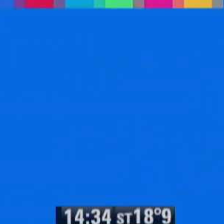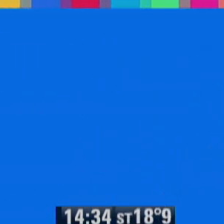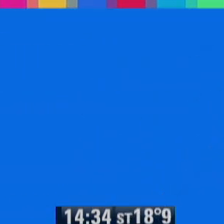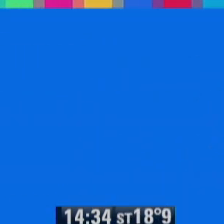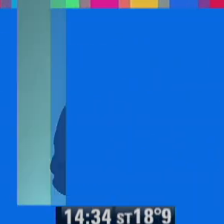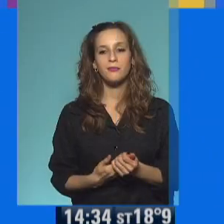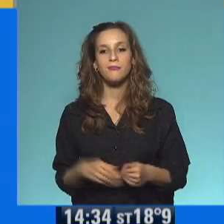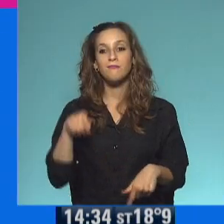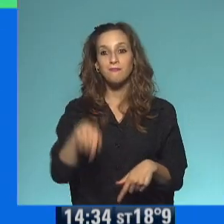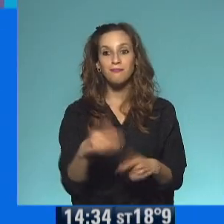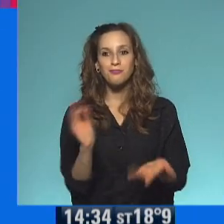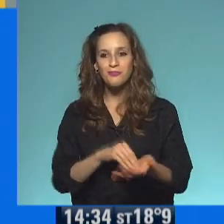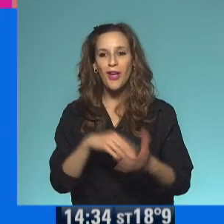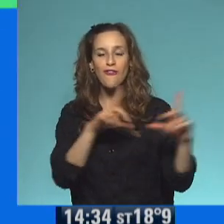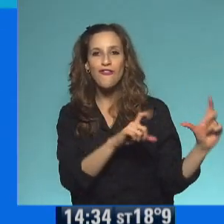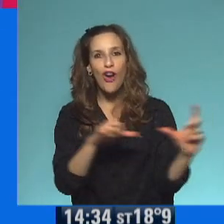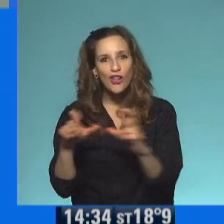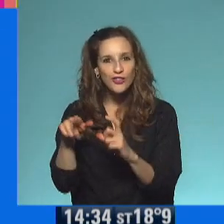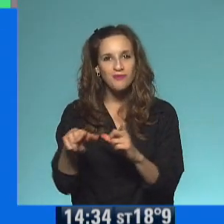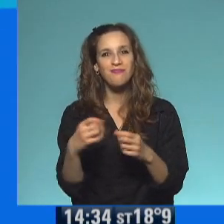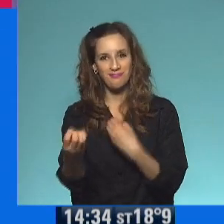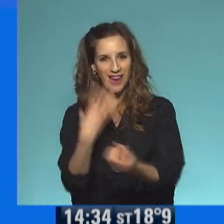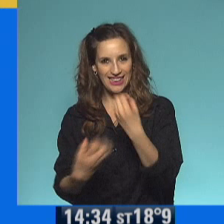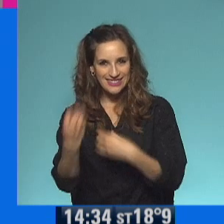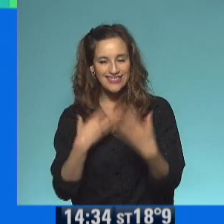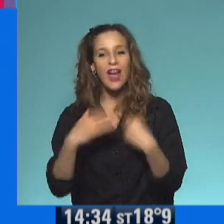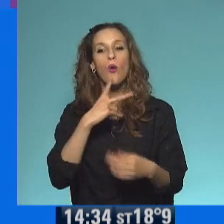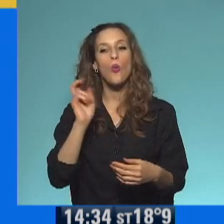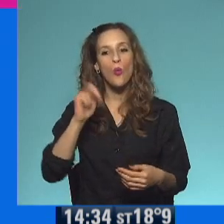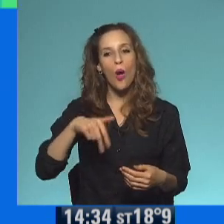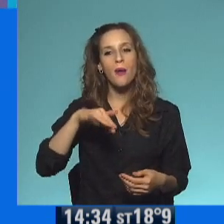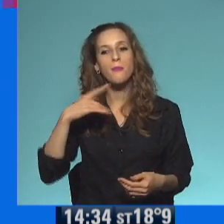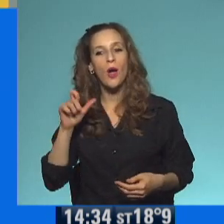¡Ay! Siguen llegando fotos. ver, a ver, a ver. Juan Manuel.